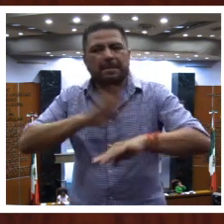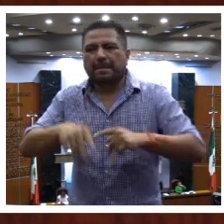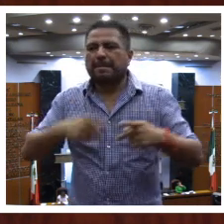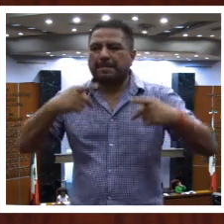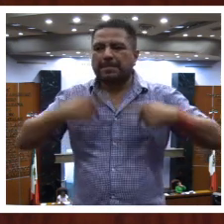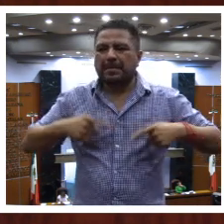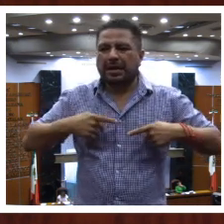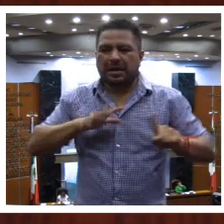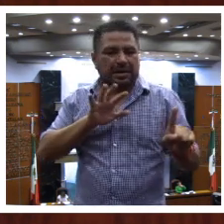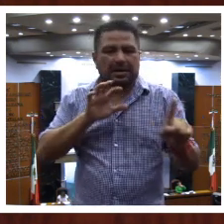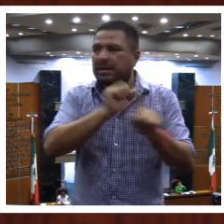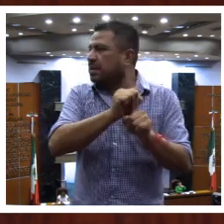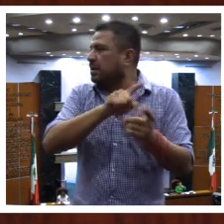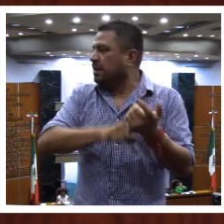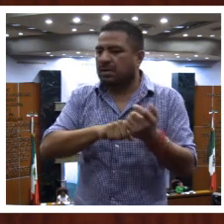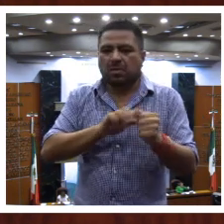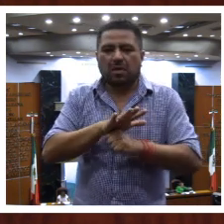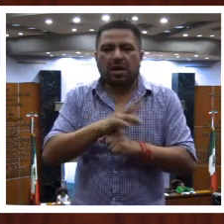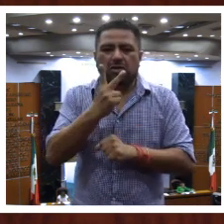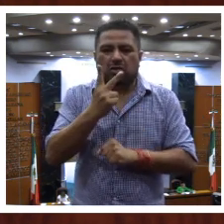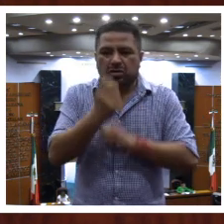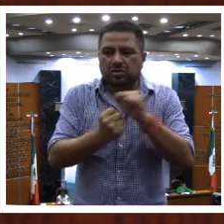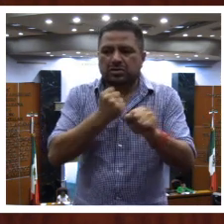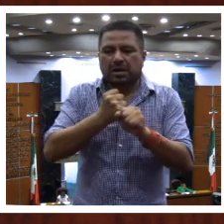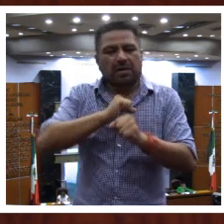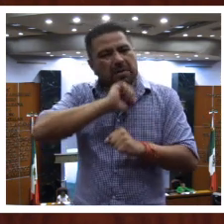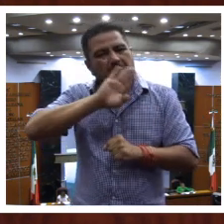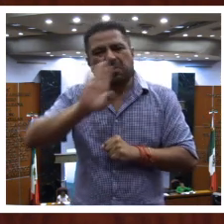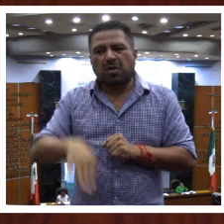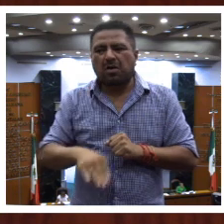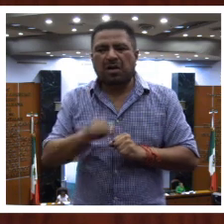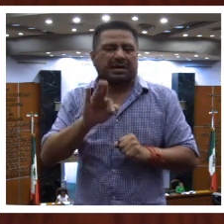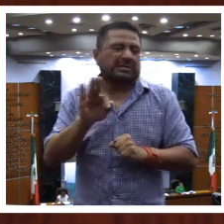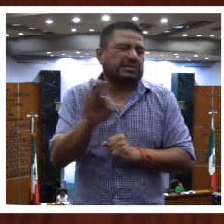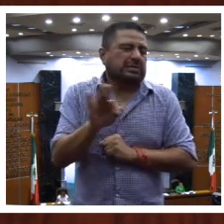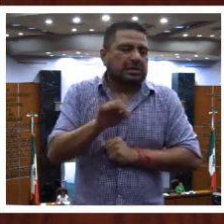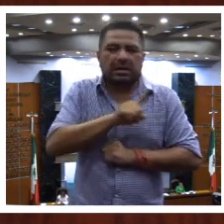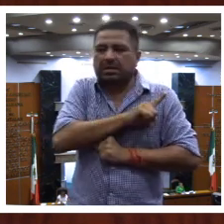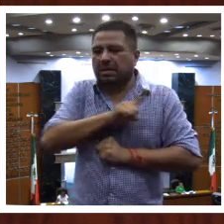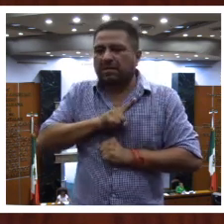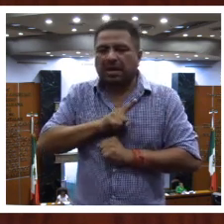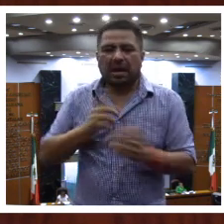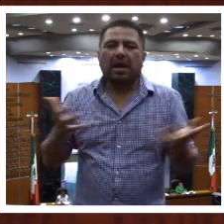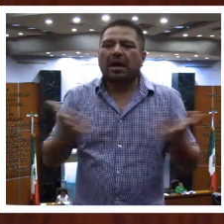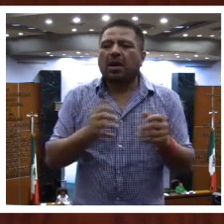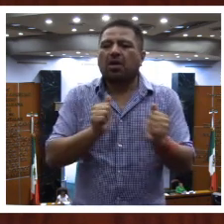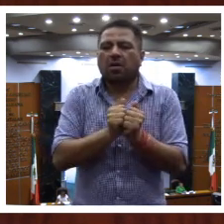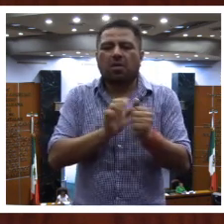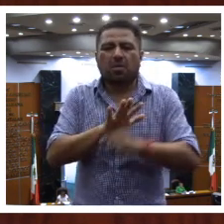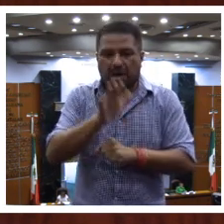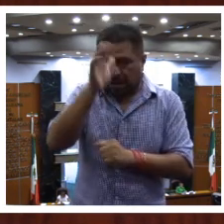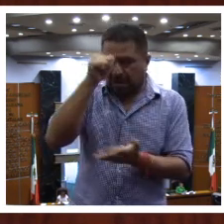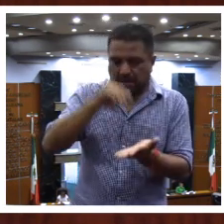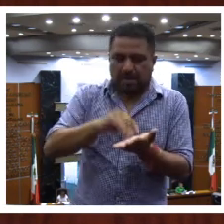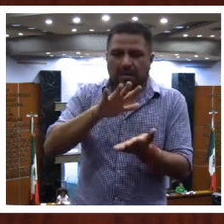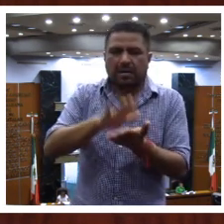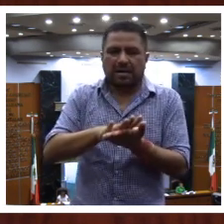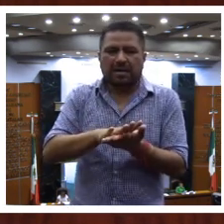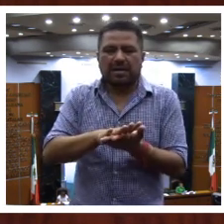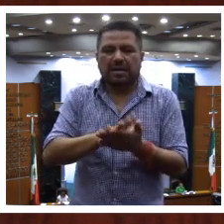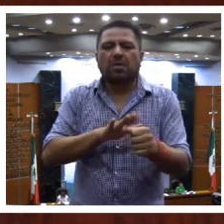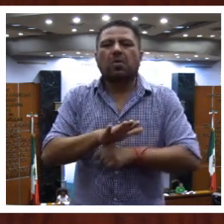que rebasan el término de dos años de fallecimiento deberán realizarse conforme a los requisitos